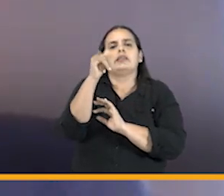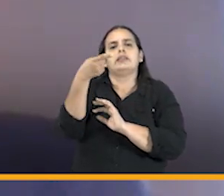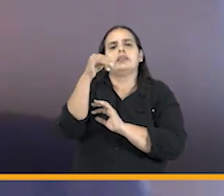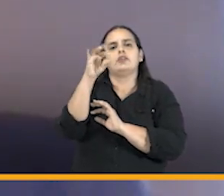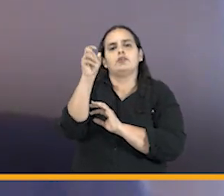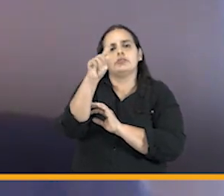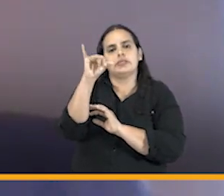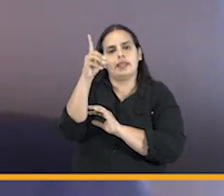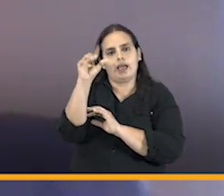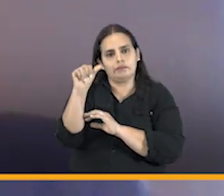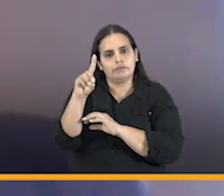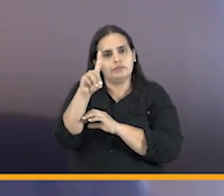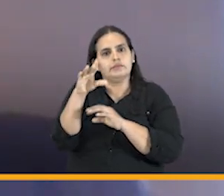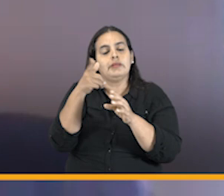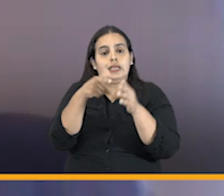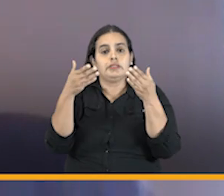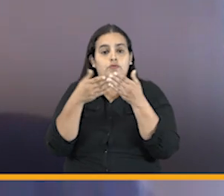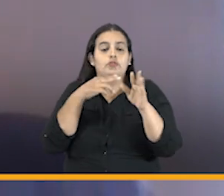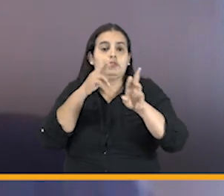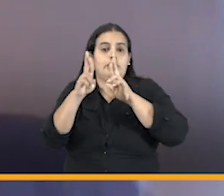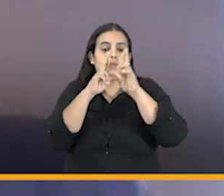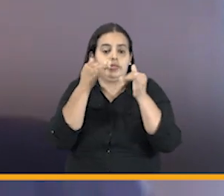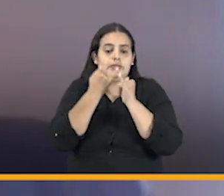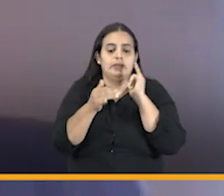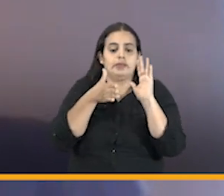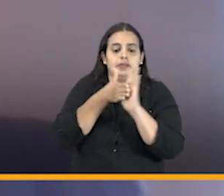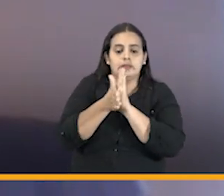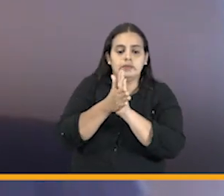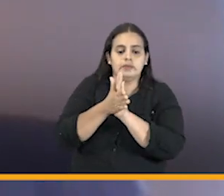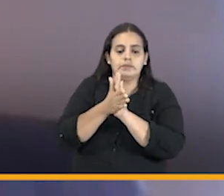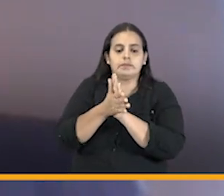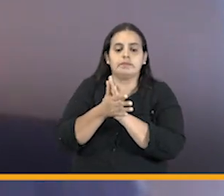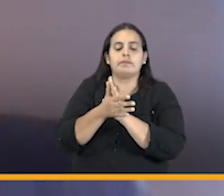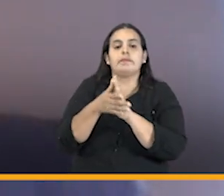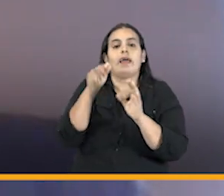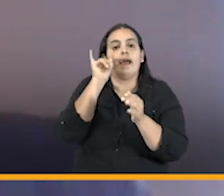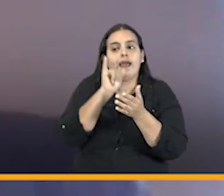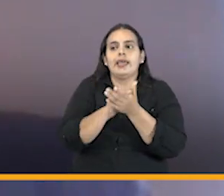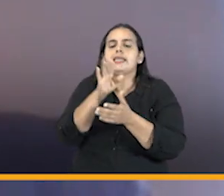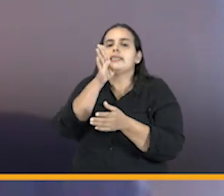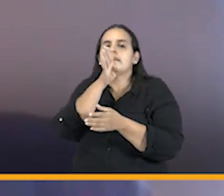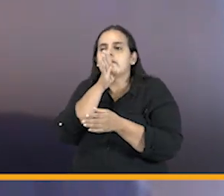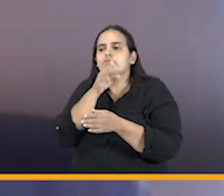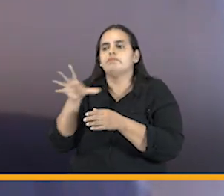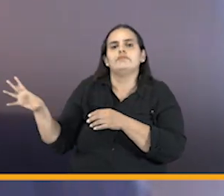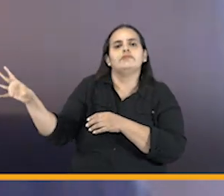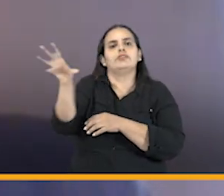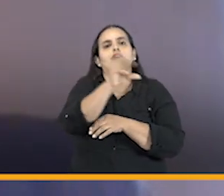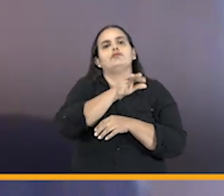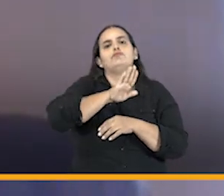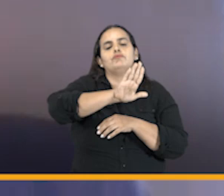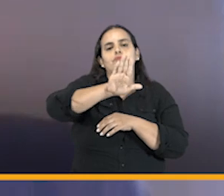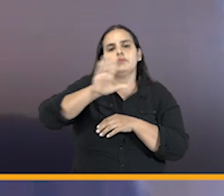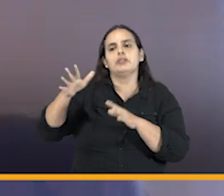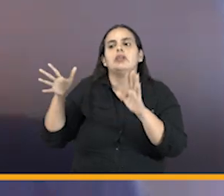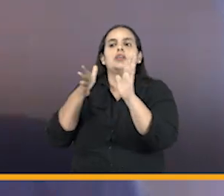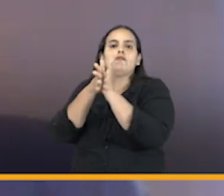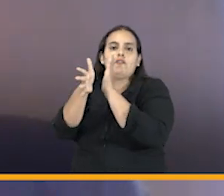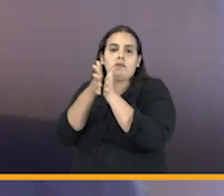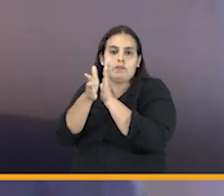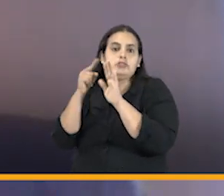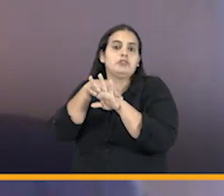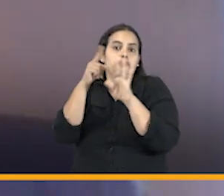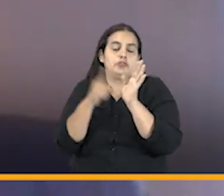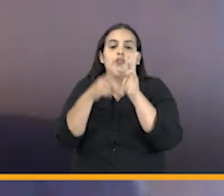este estudio y con esto termino la respuesta a la pregunta este estudio está a disposición de todos ustedes es una información de